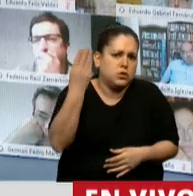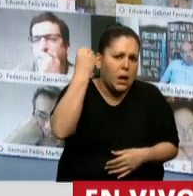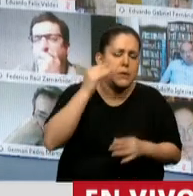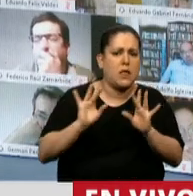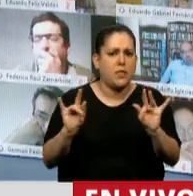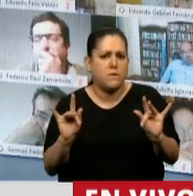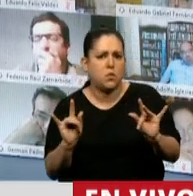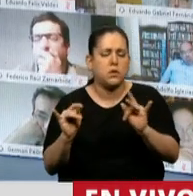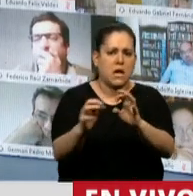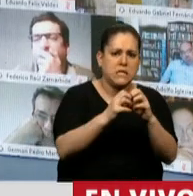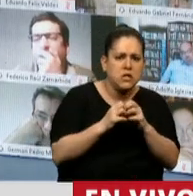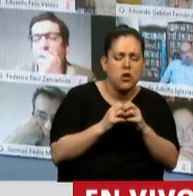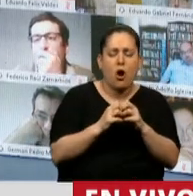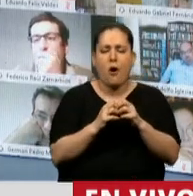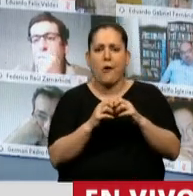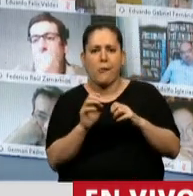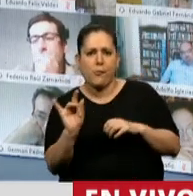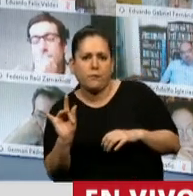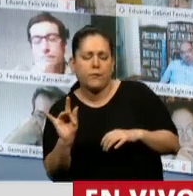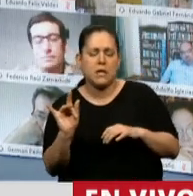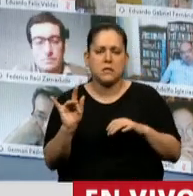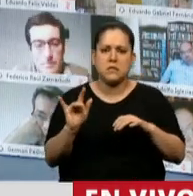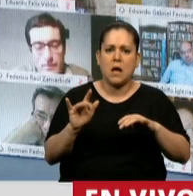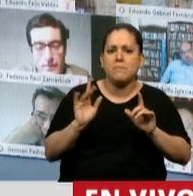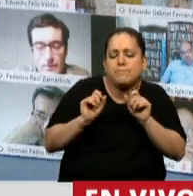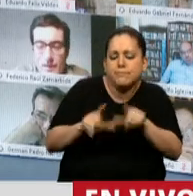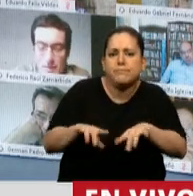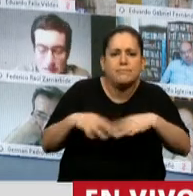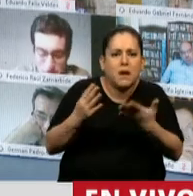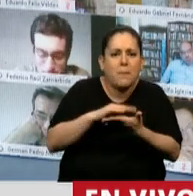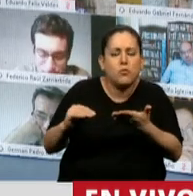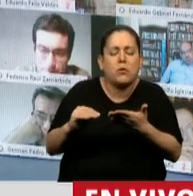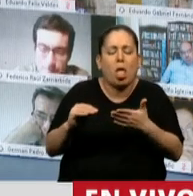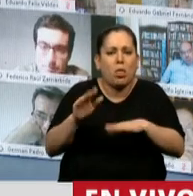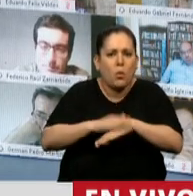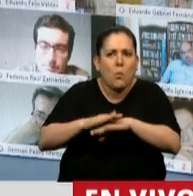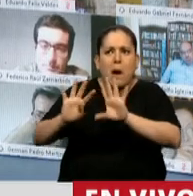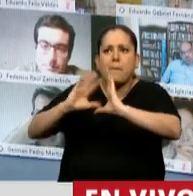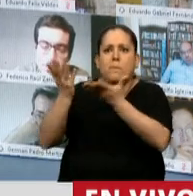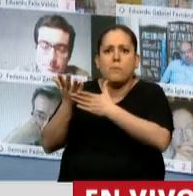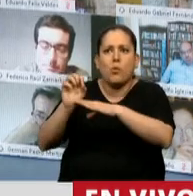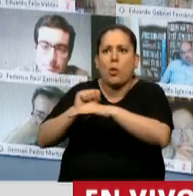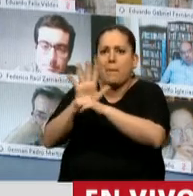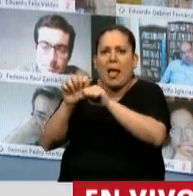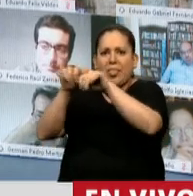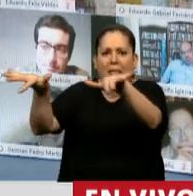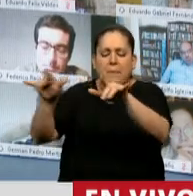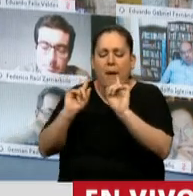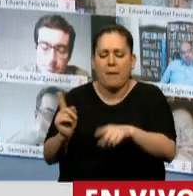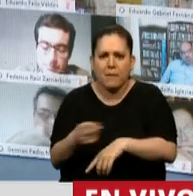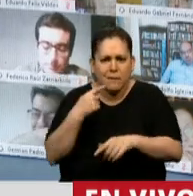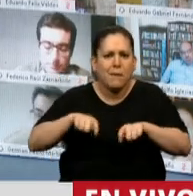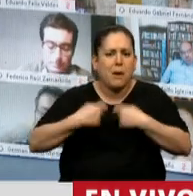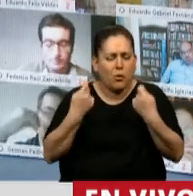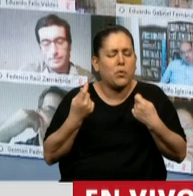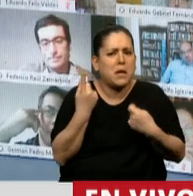sesión con estas características propias de la pandemia, pero que hemos defendido a rajatabla, por lo menos lo de nuestro